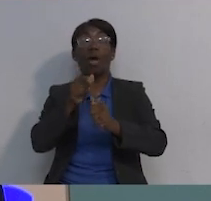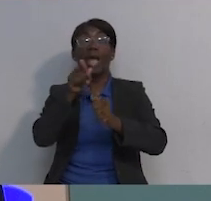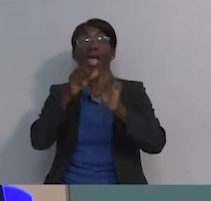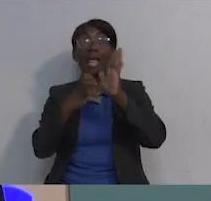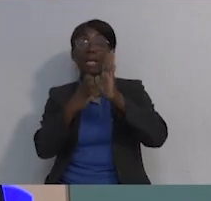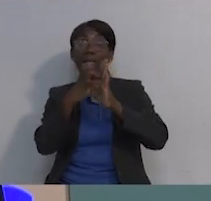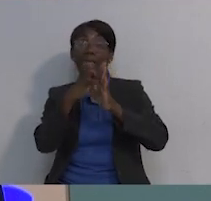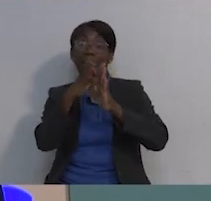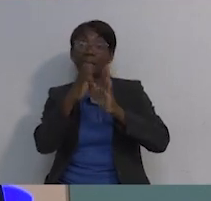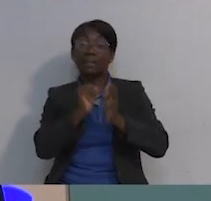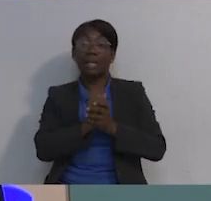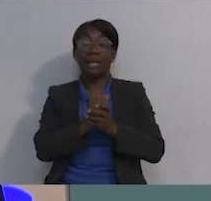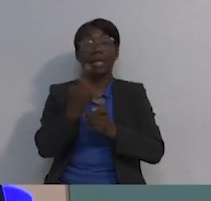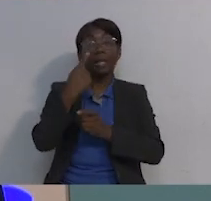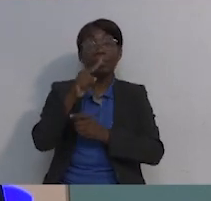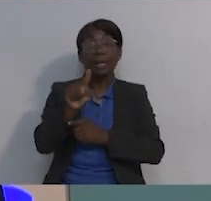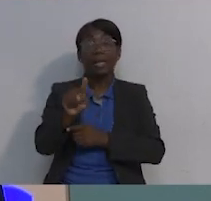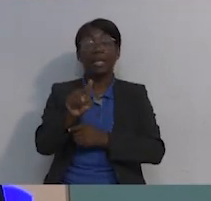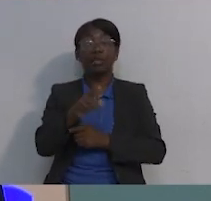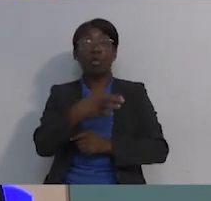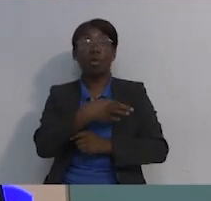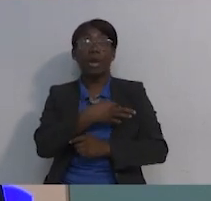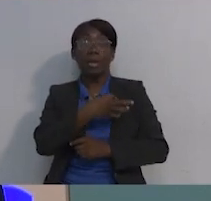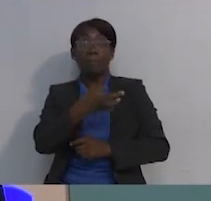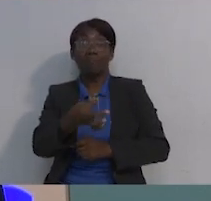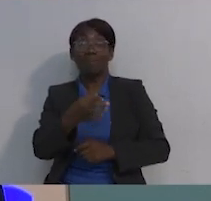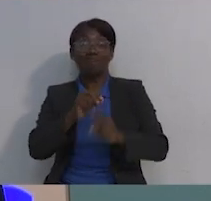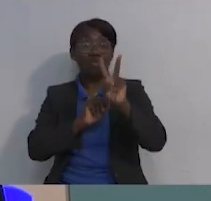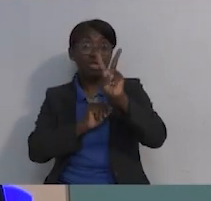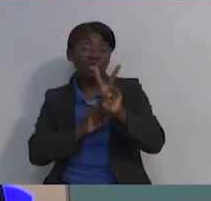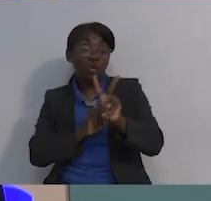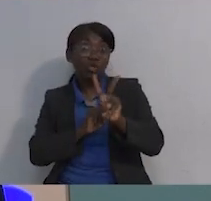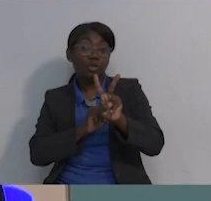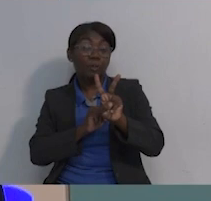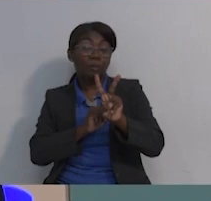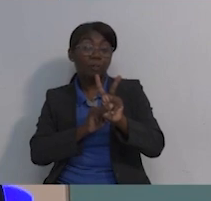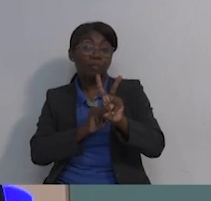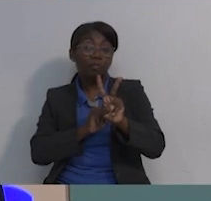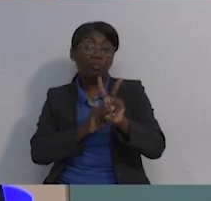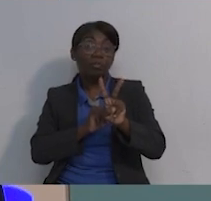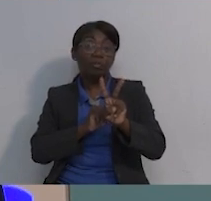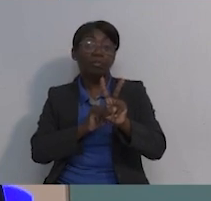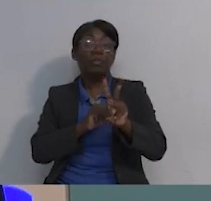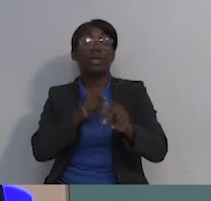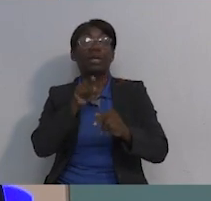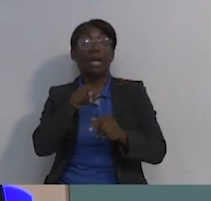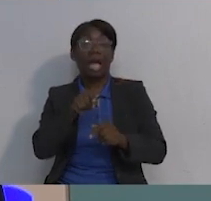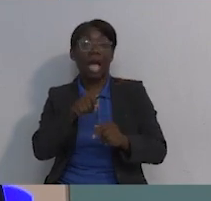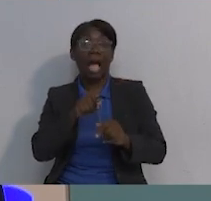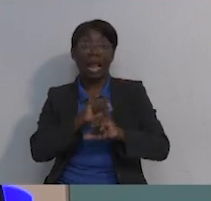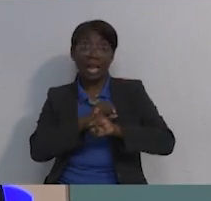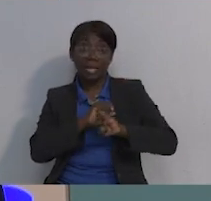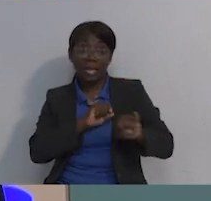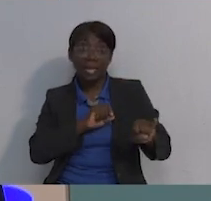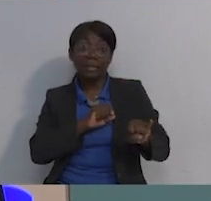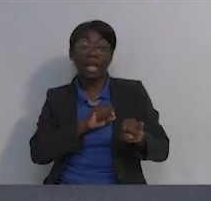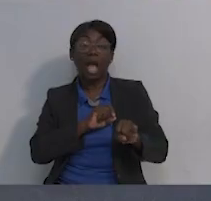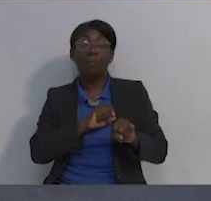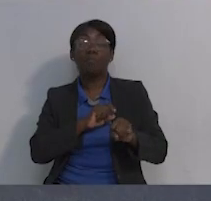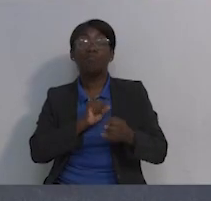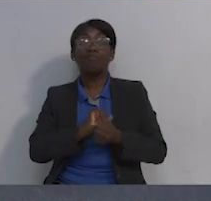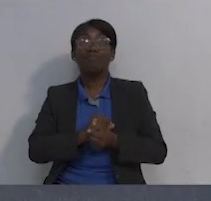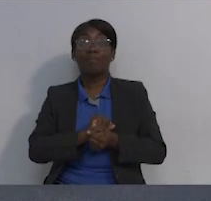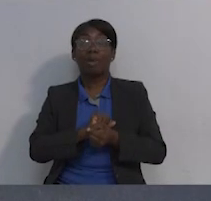Superando el desafío del cáncer y para ello tenemos sus dos invitados de lujo.